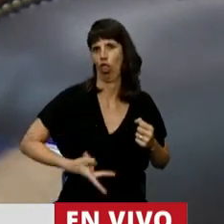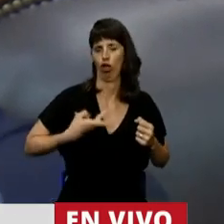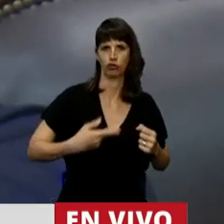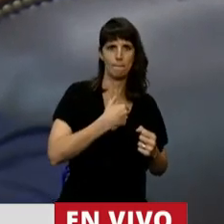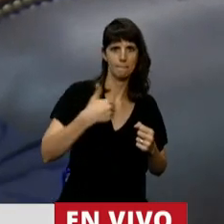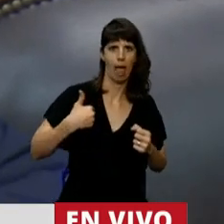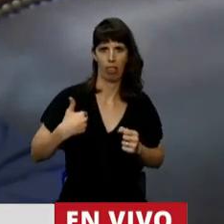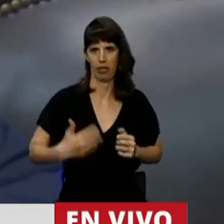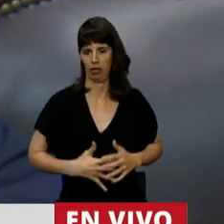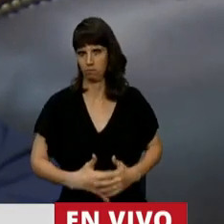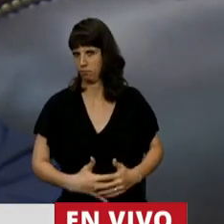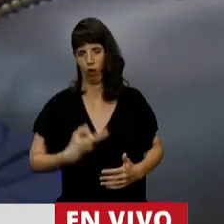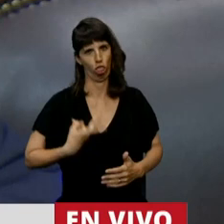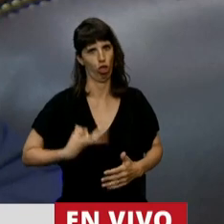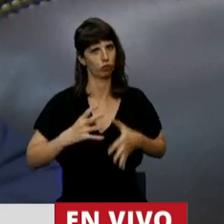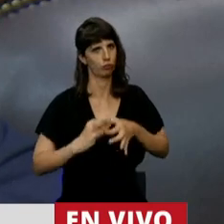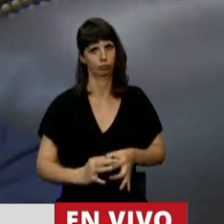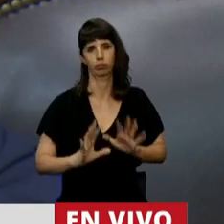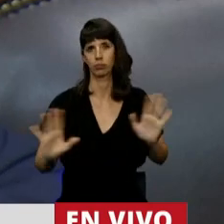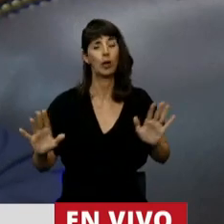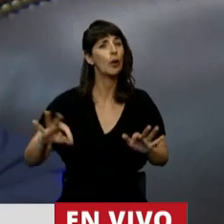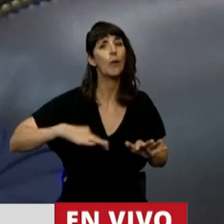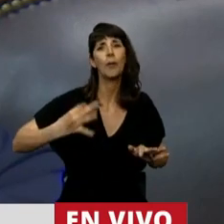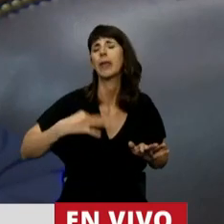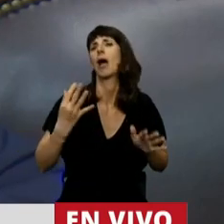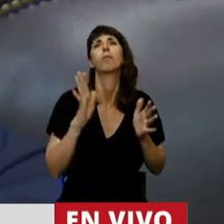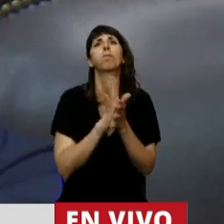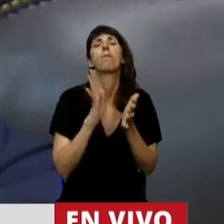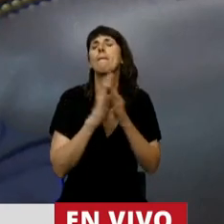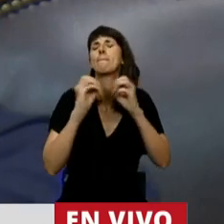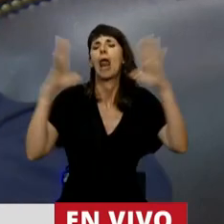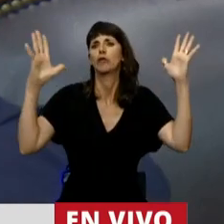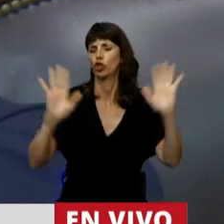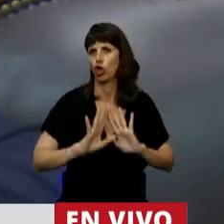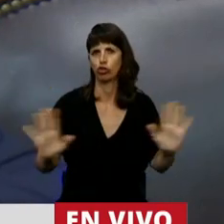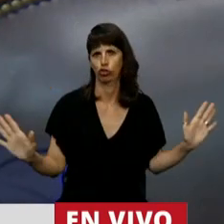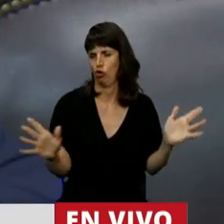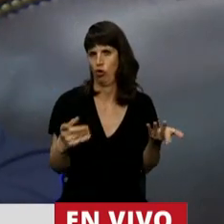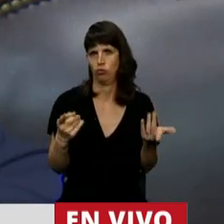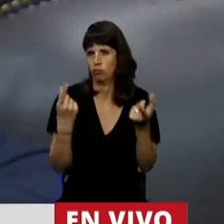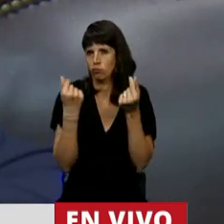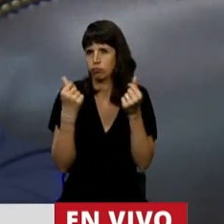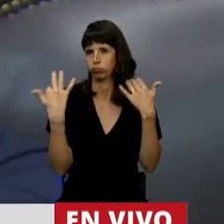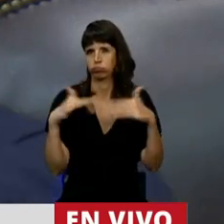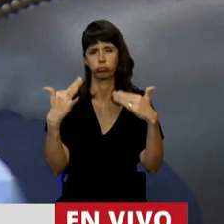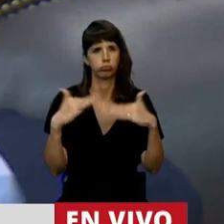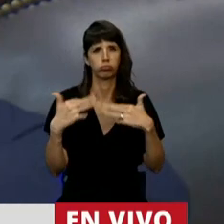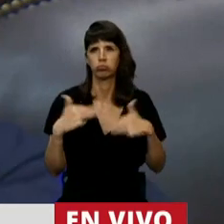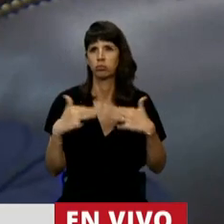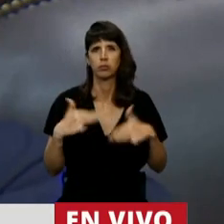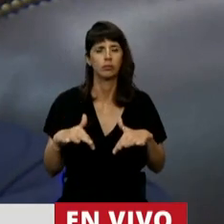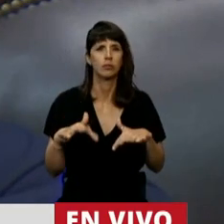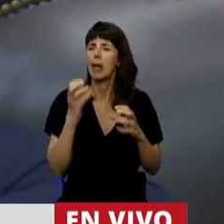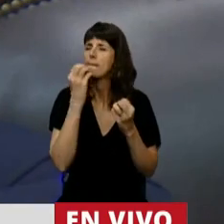La vida es lo más maravilloso. Es el tesoro más